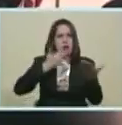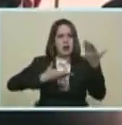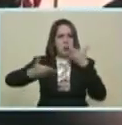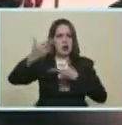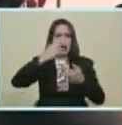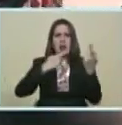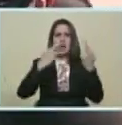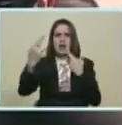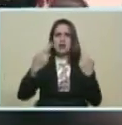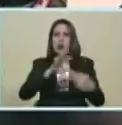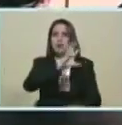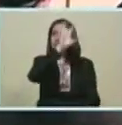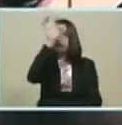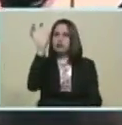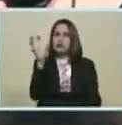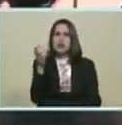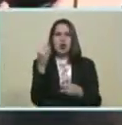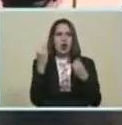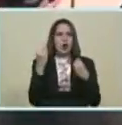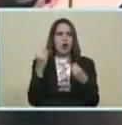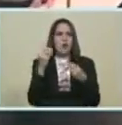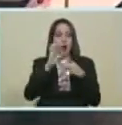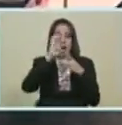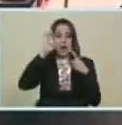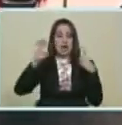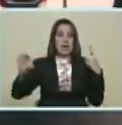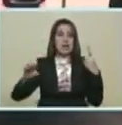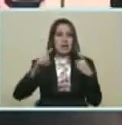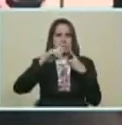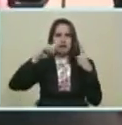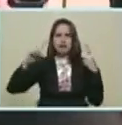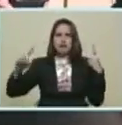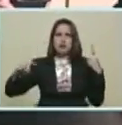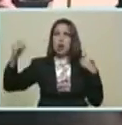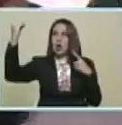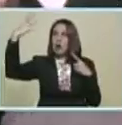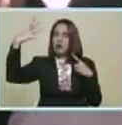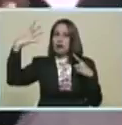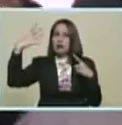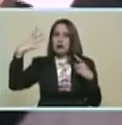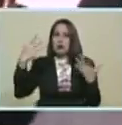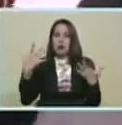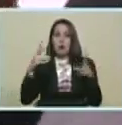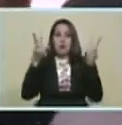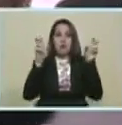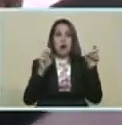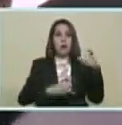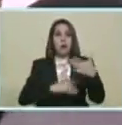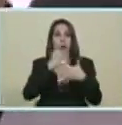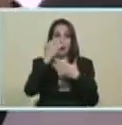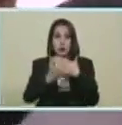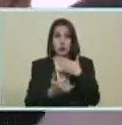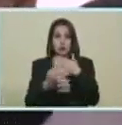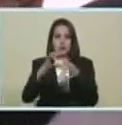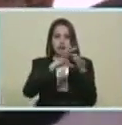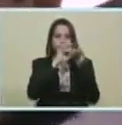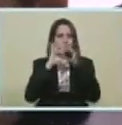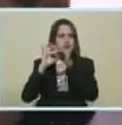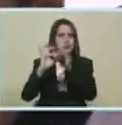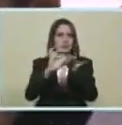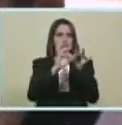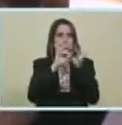Bilaterales En materia Energética Entre las dos empresas Hay nuevos proyectos De alianzas